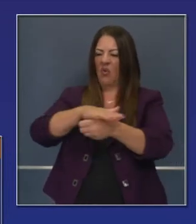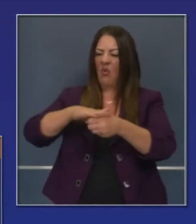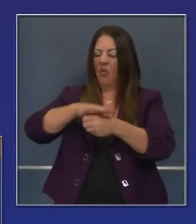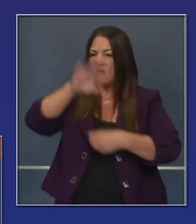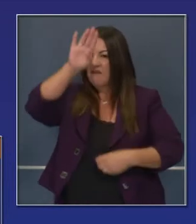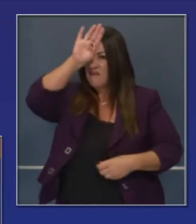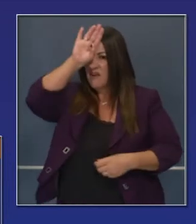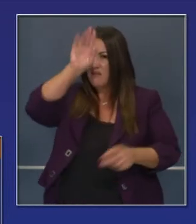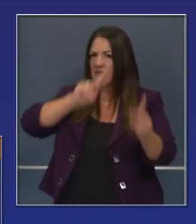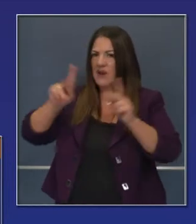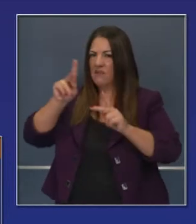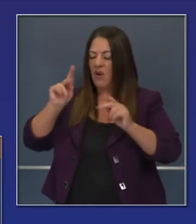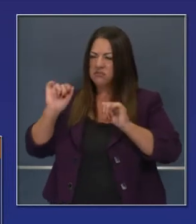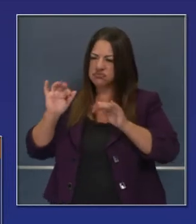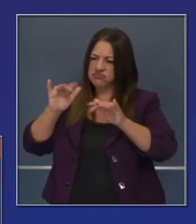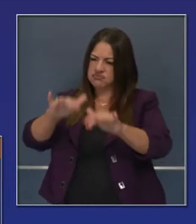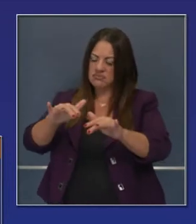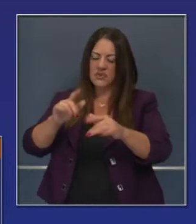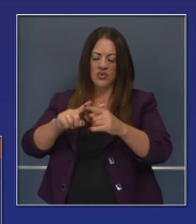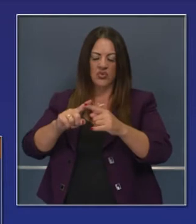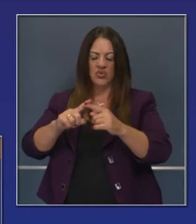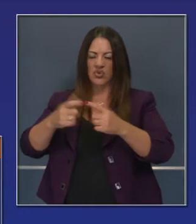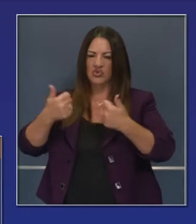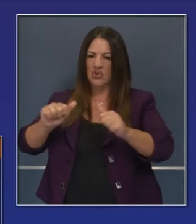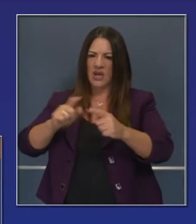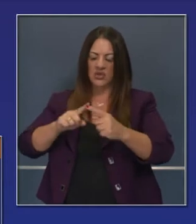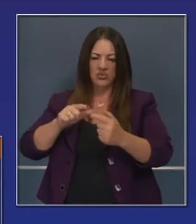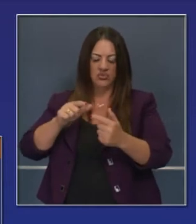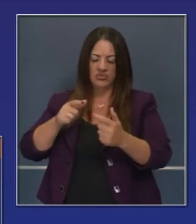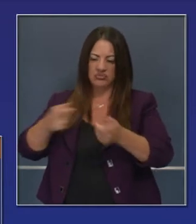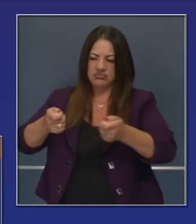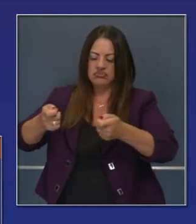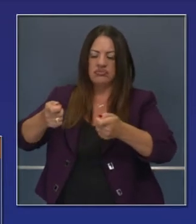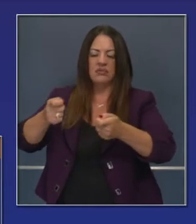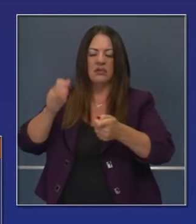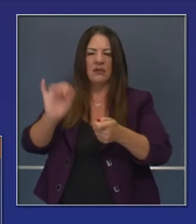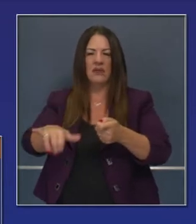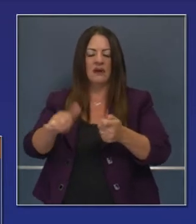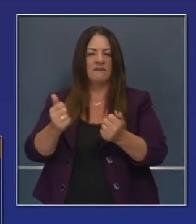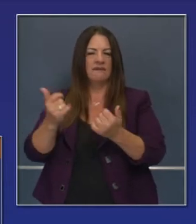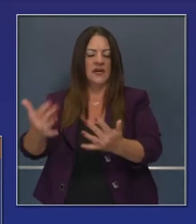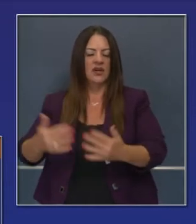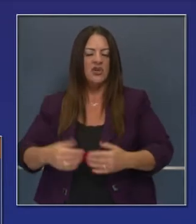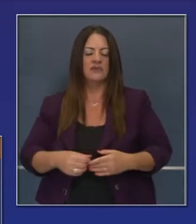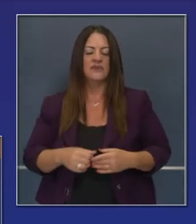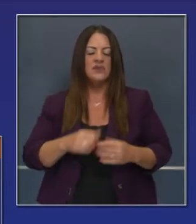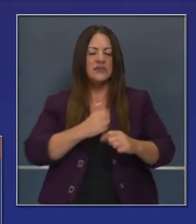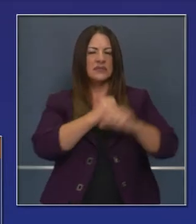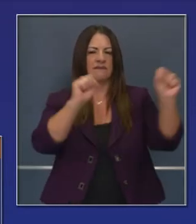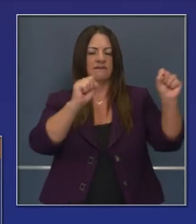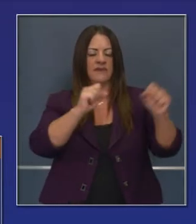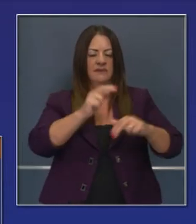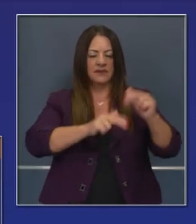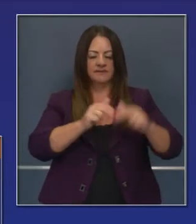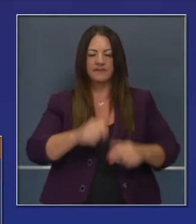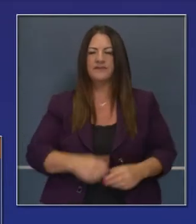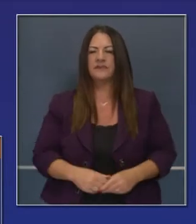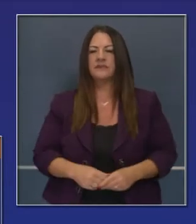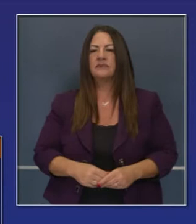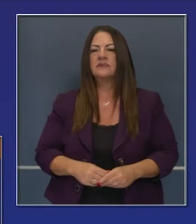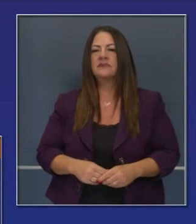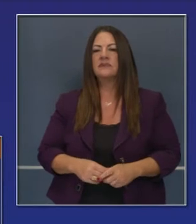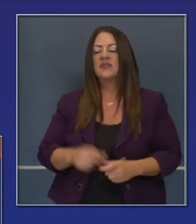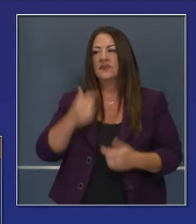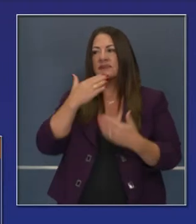bomberos locales y no solo la fuerza de bomberos, Cal Fire, el cuerpo estatal.